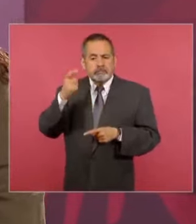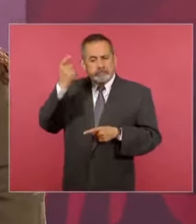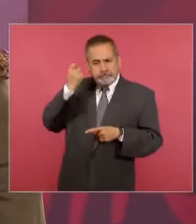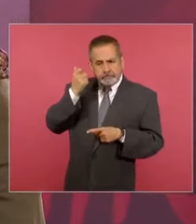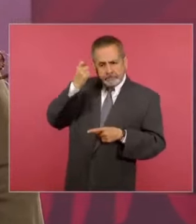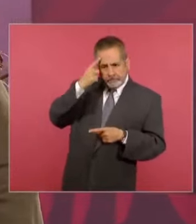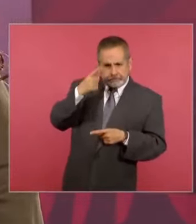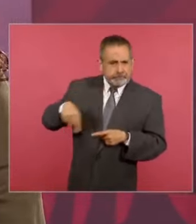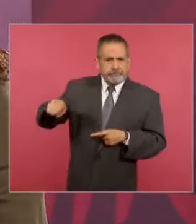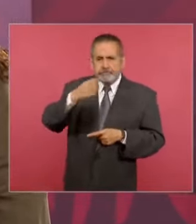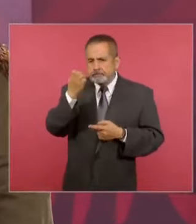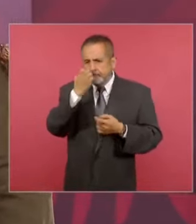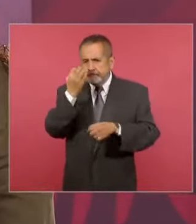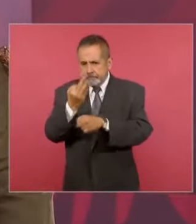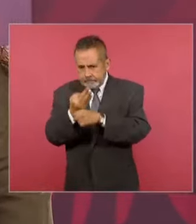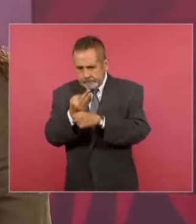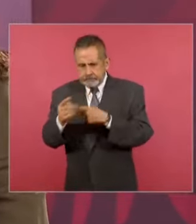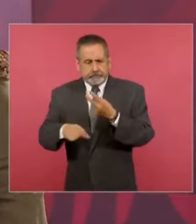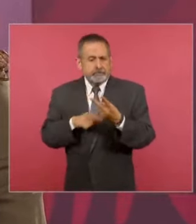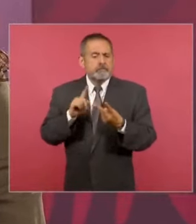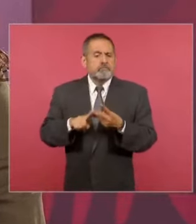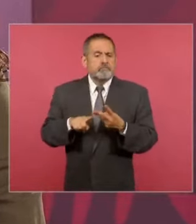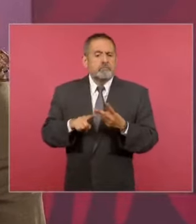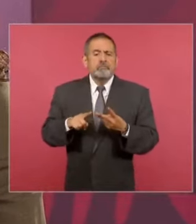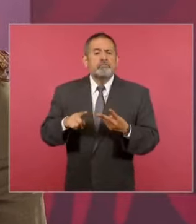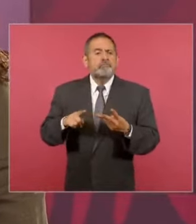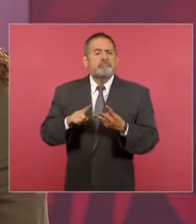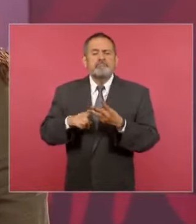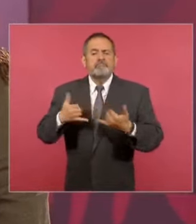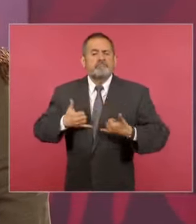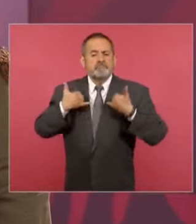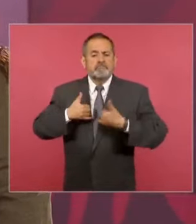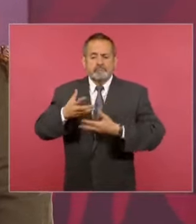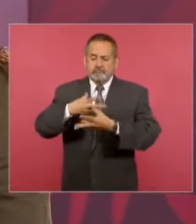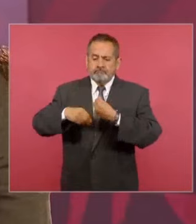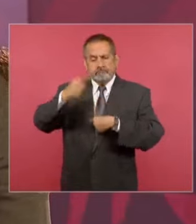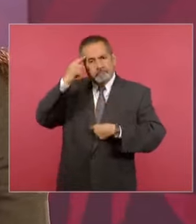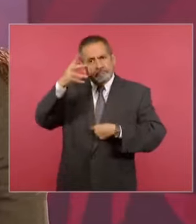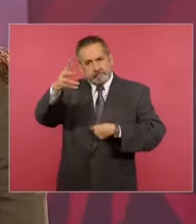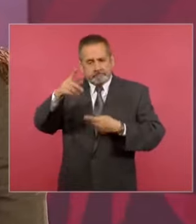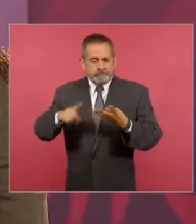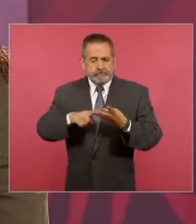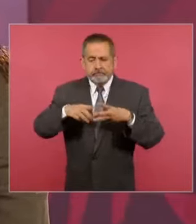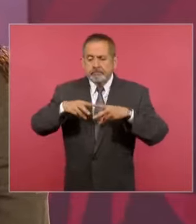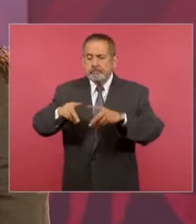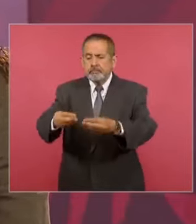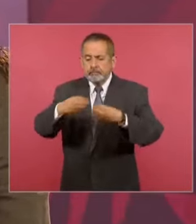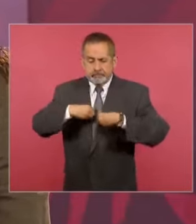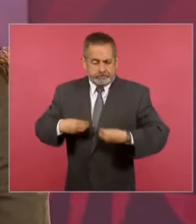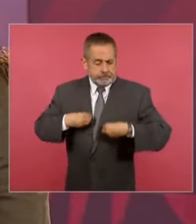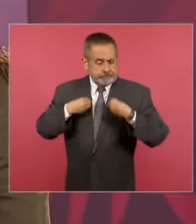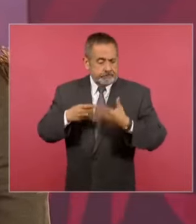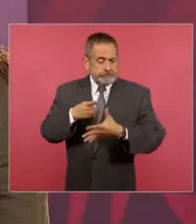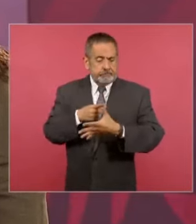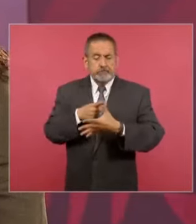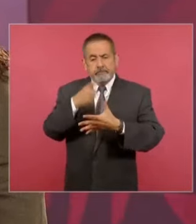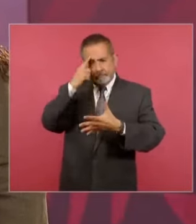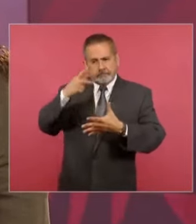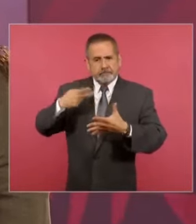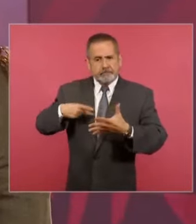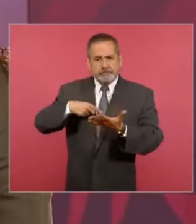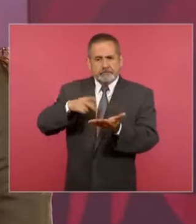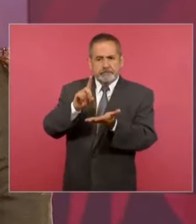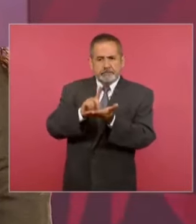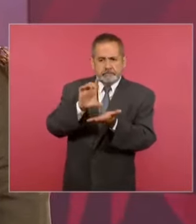estudiantes, jóvenes construyendo el futuro, sembrando vida, el programa para personas